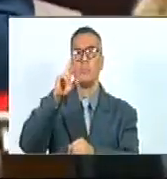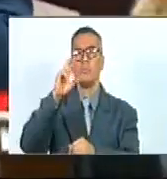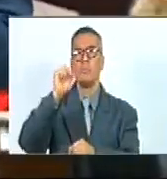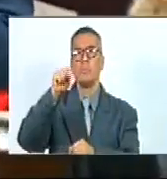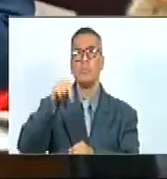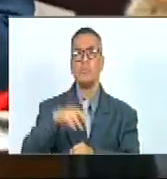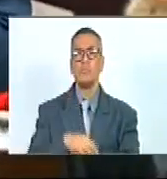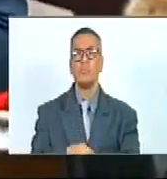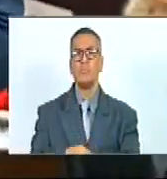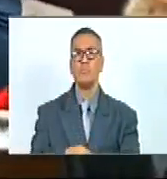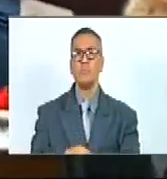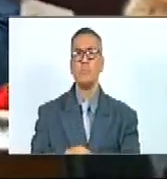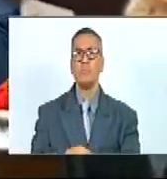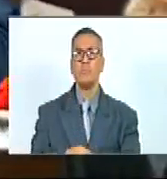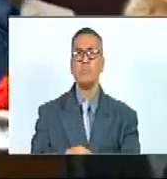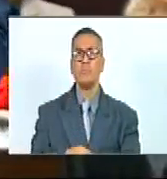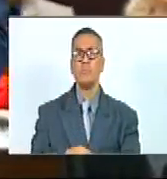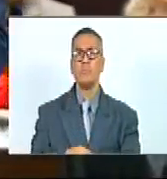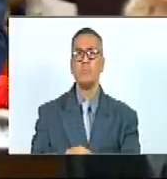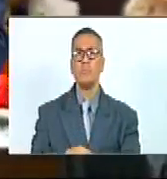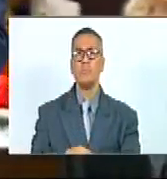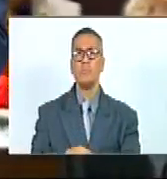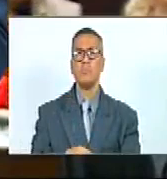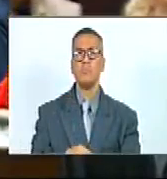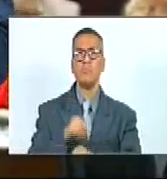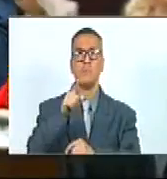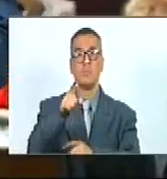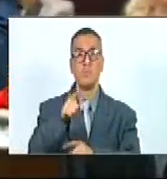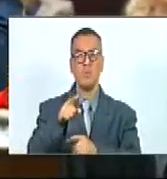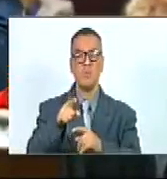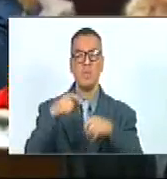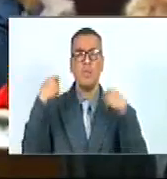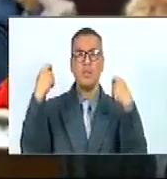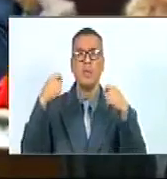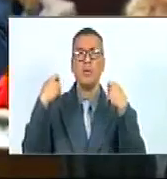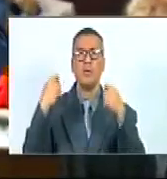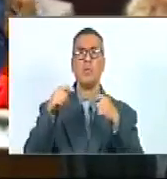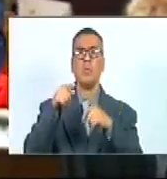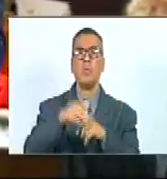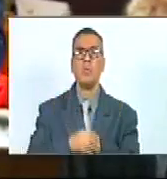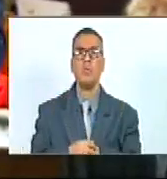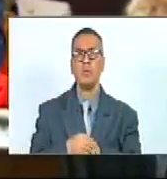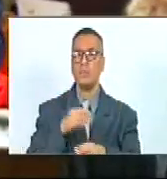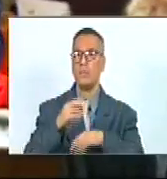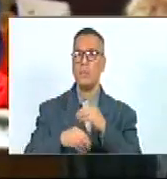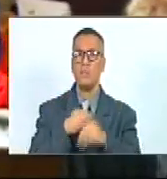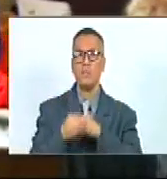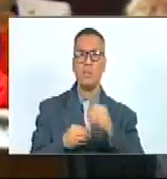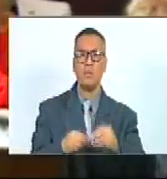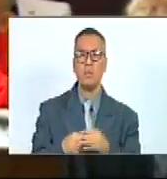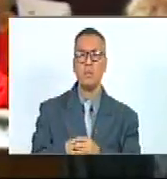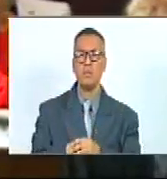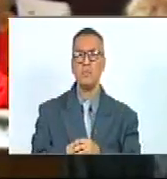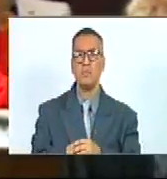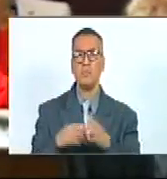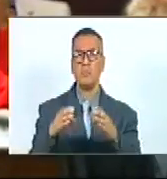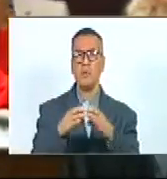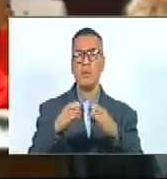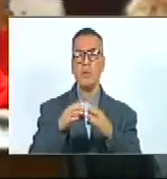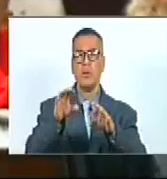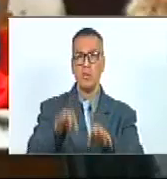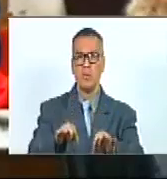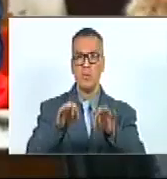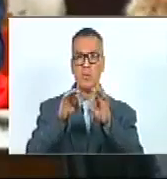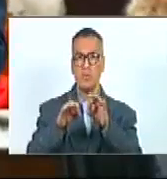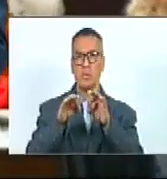en dicha conmemoración se llevó a cabo una sesión especial